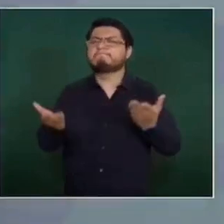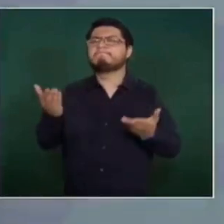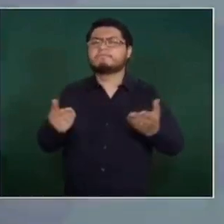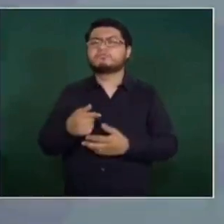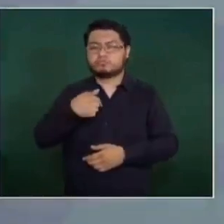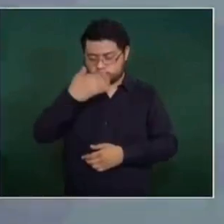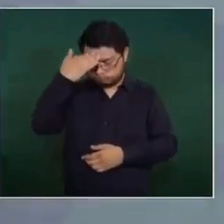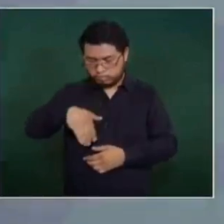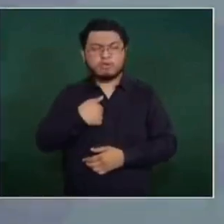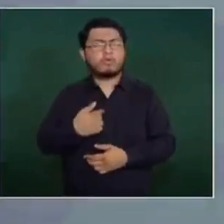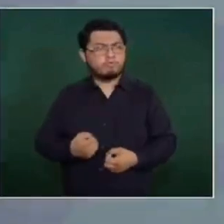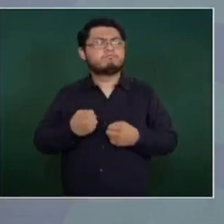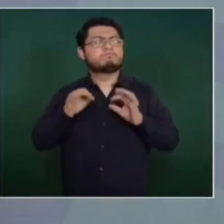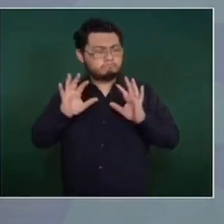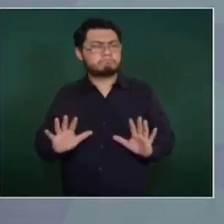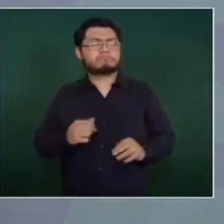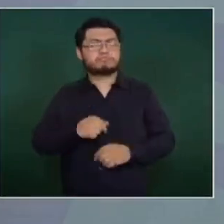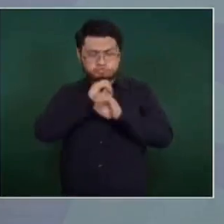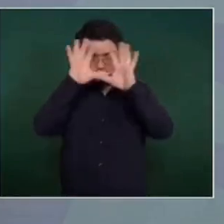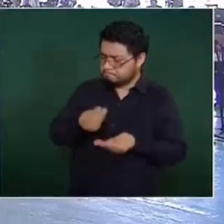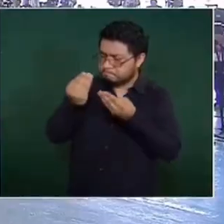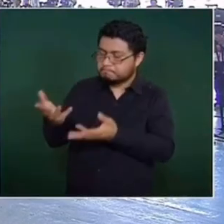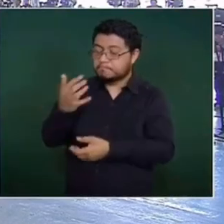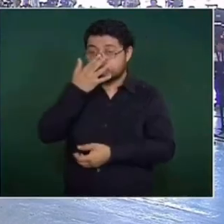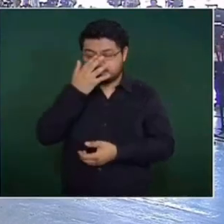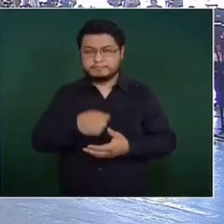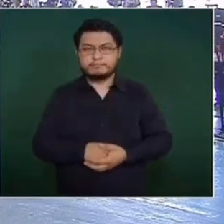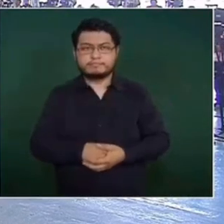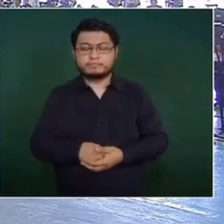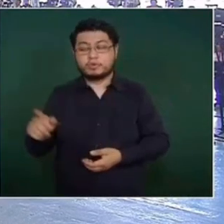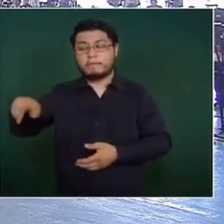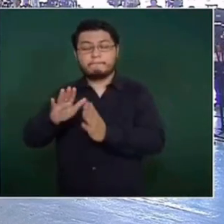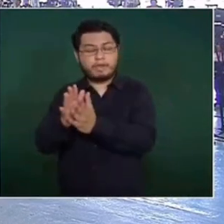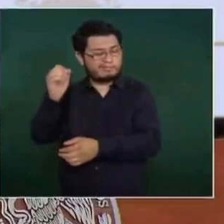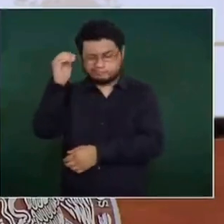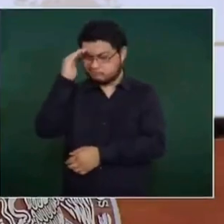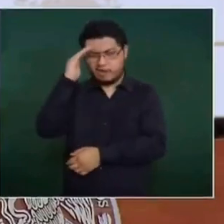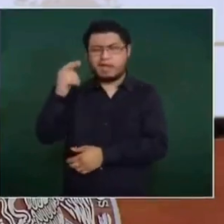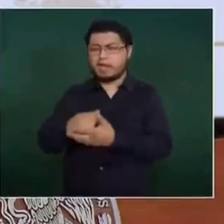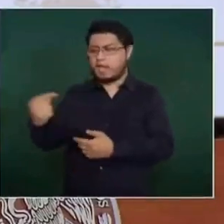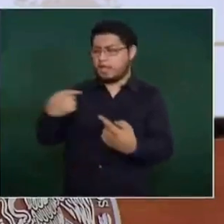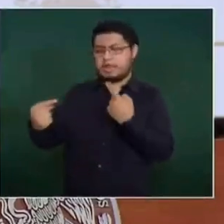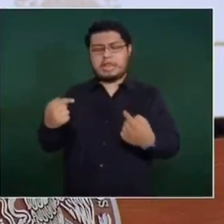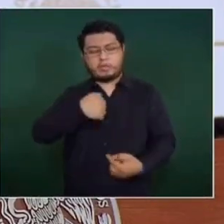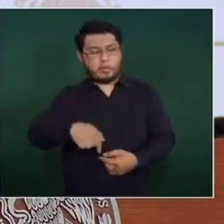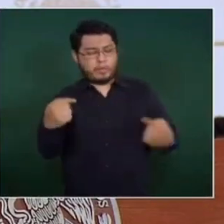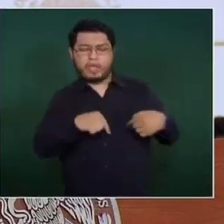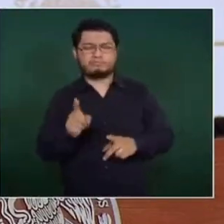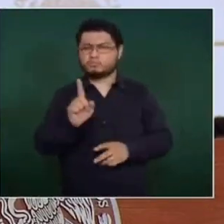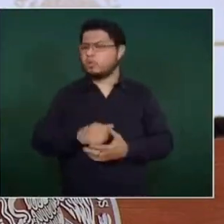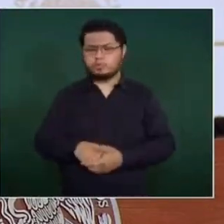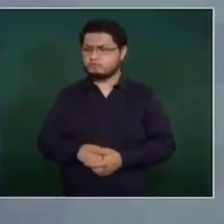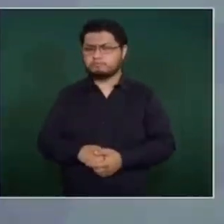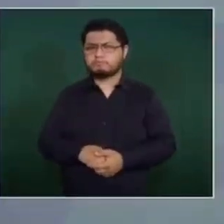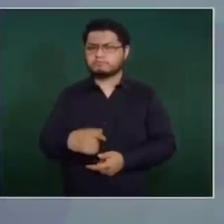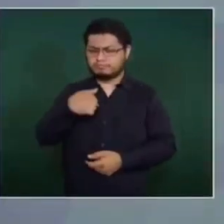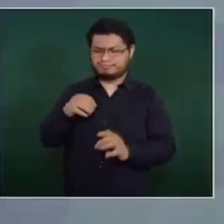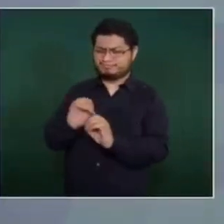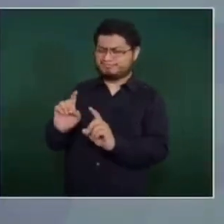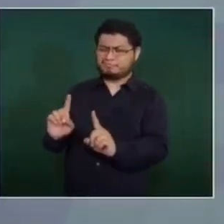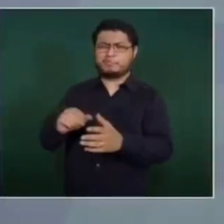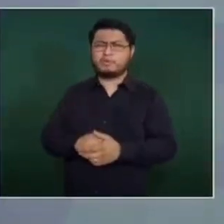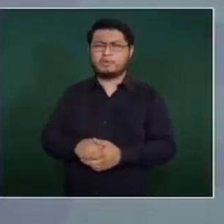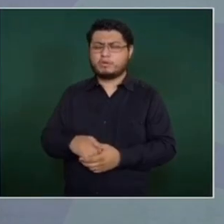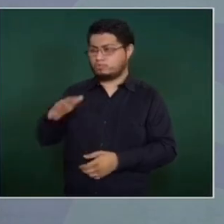y ofrezco disculpas para los que no piensen de la misma manera. Además, no tenemos por qué